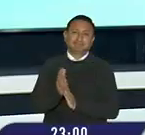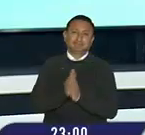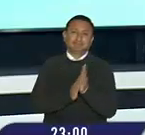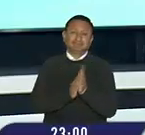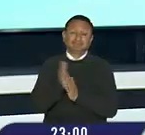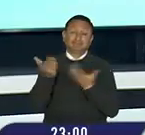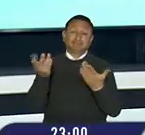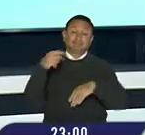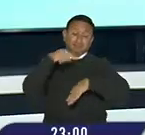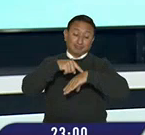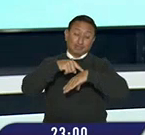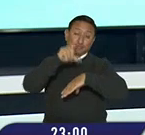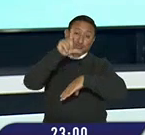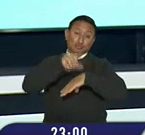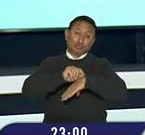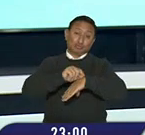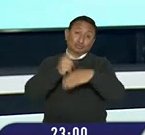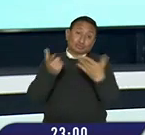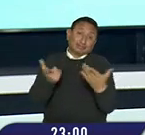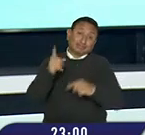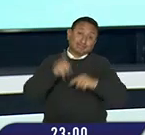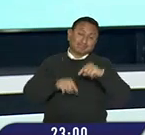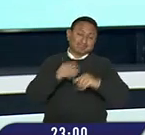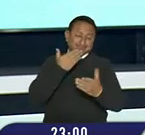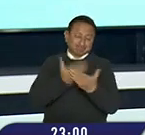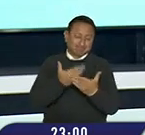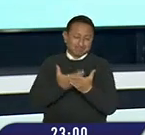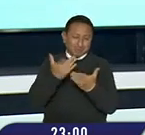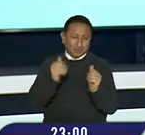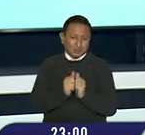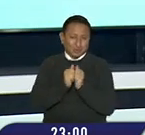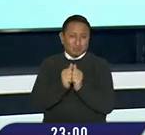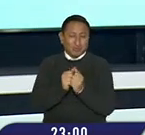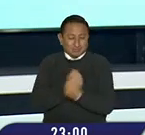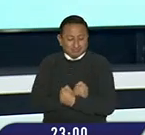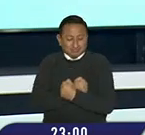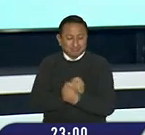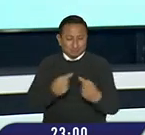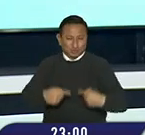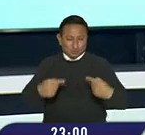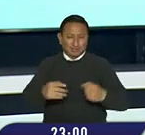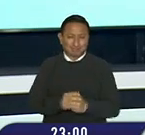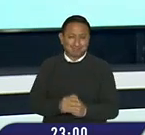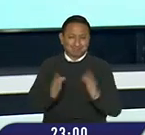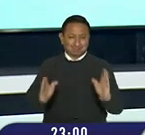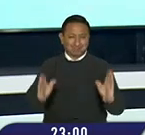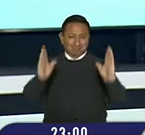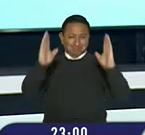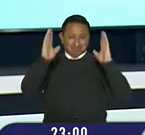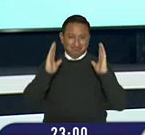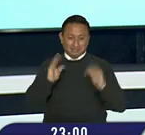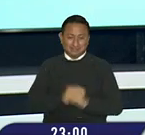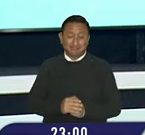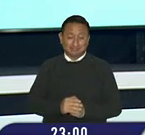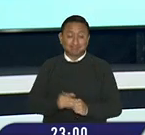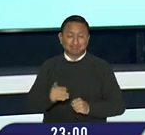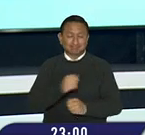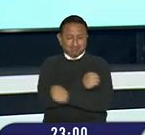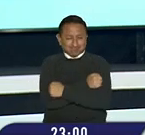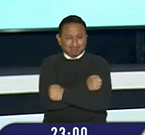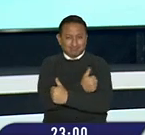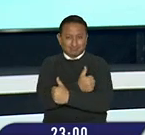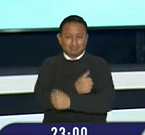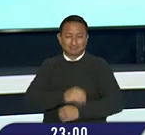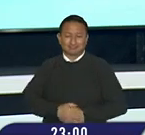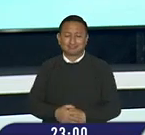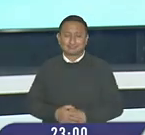se nos acabó el tiempo amigos televidentes gracias por su compañía cariño pero sobre todo esa fiel sintonía un abrazo